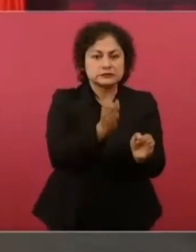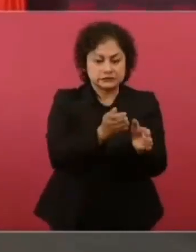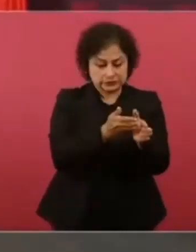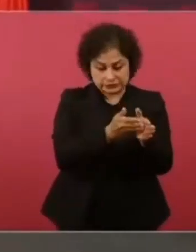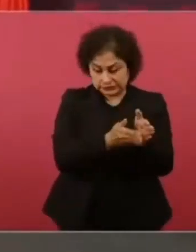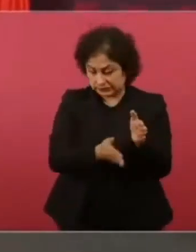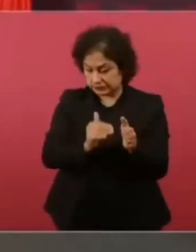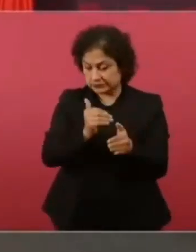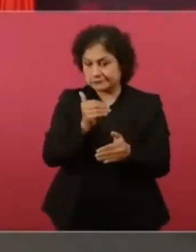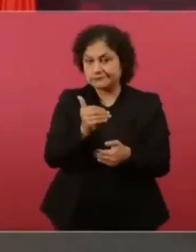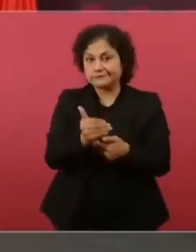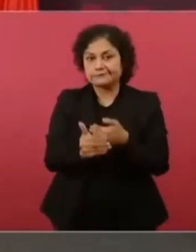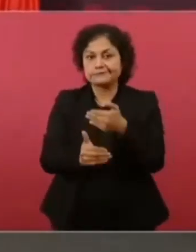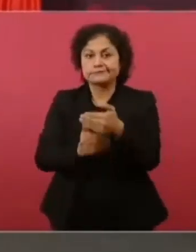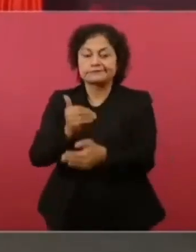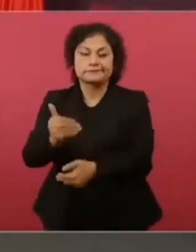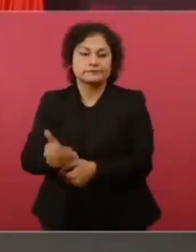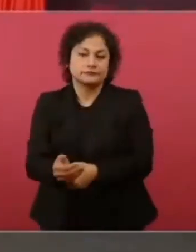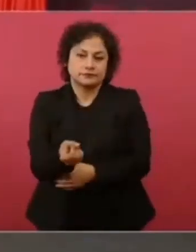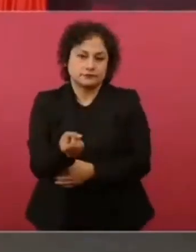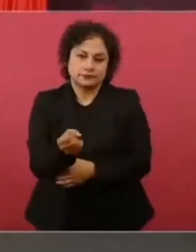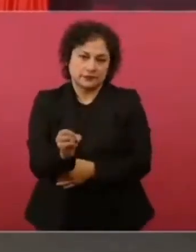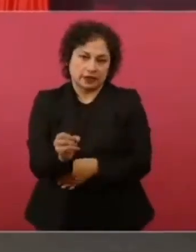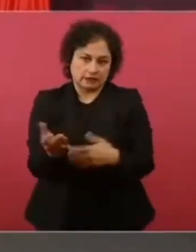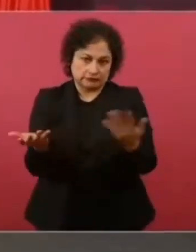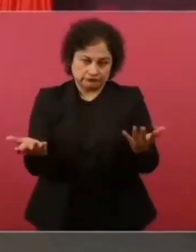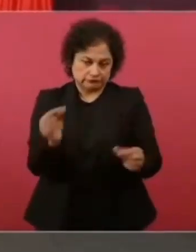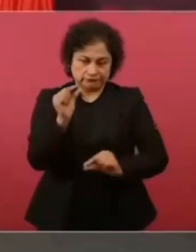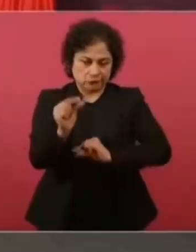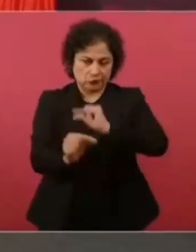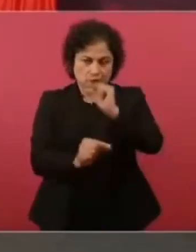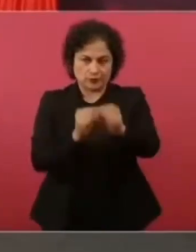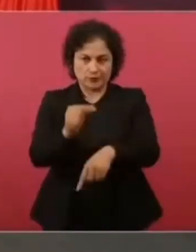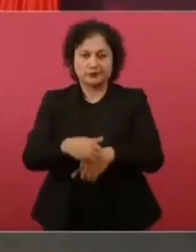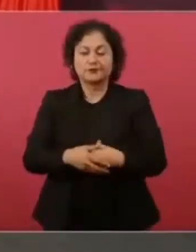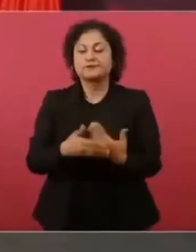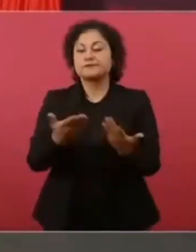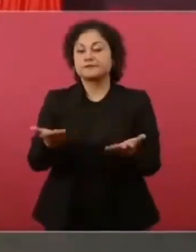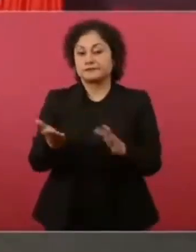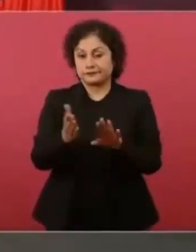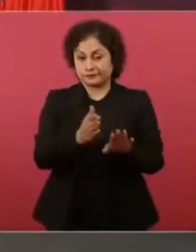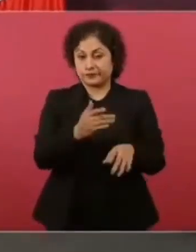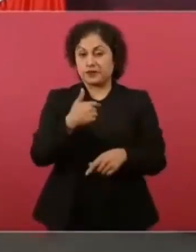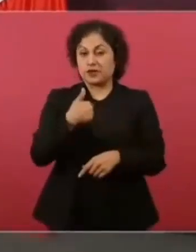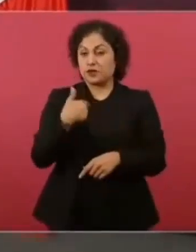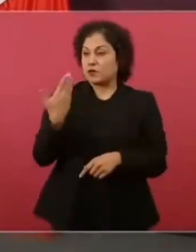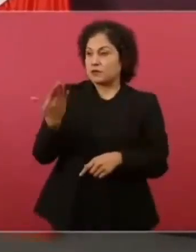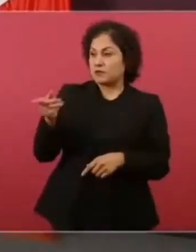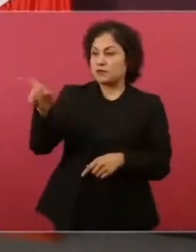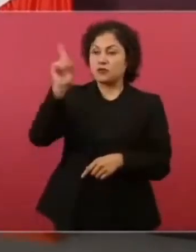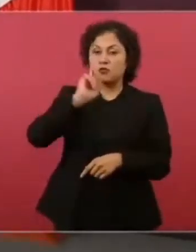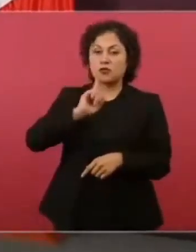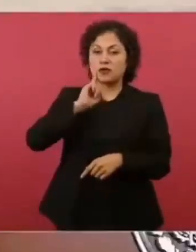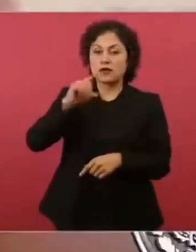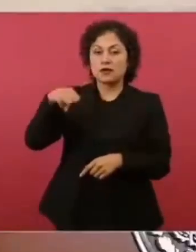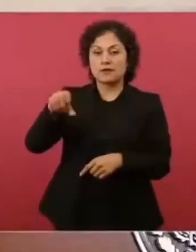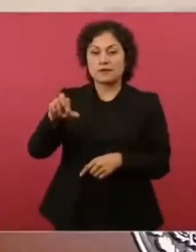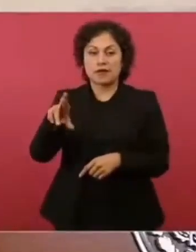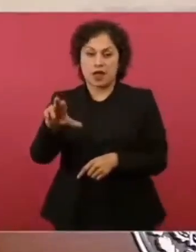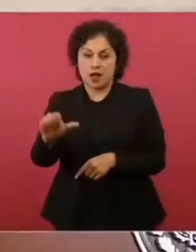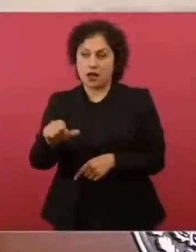Y yo le voy a pedir a Amarat de que